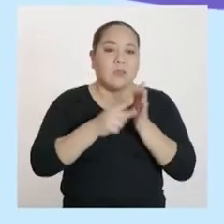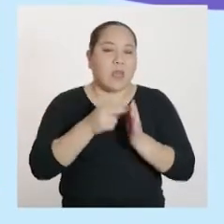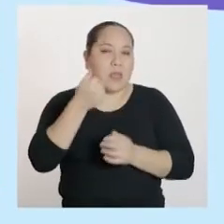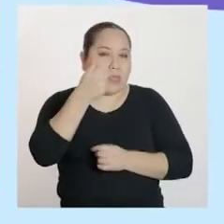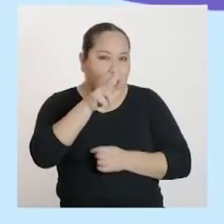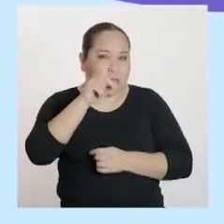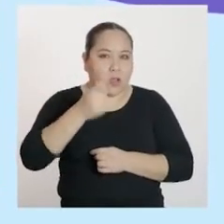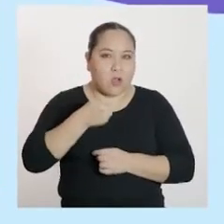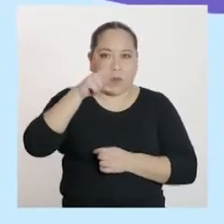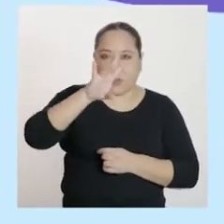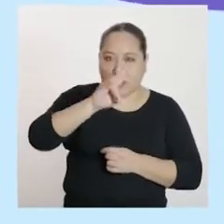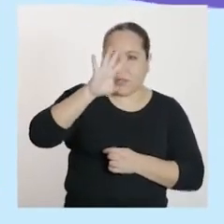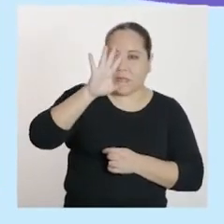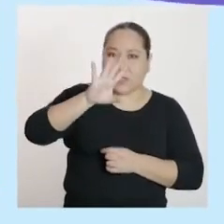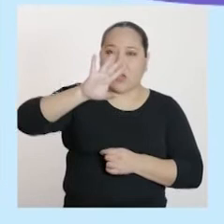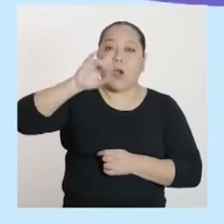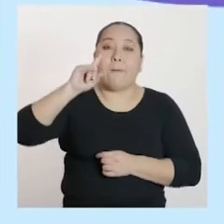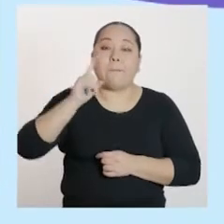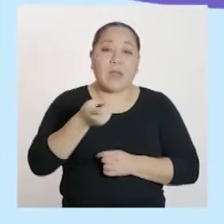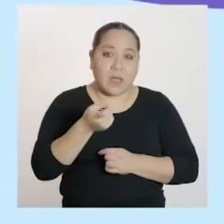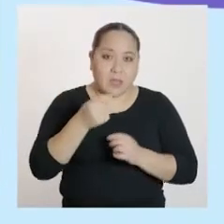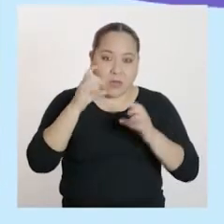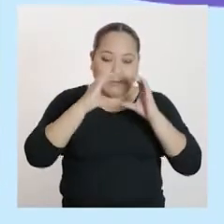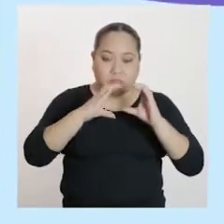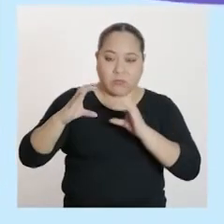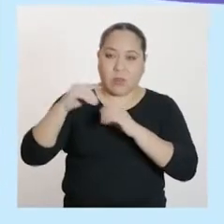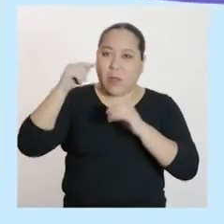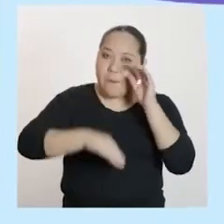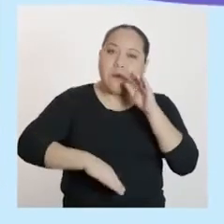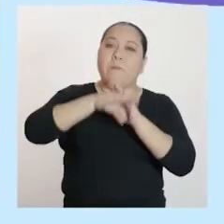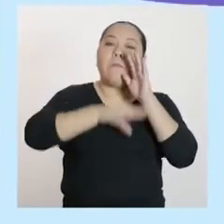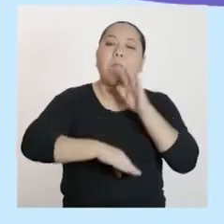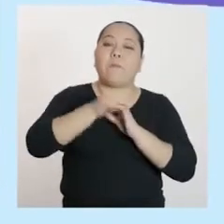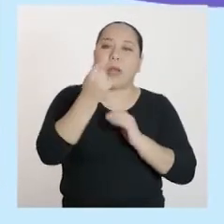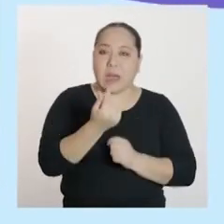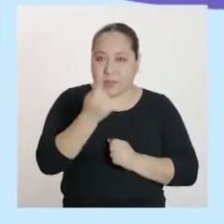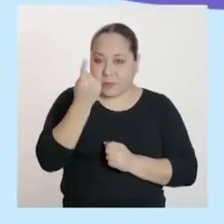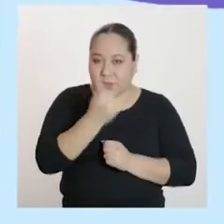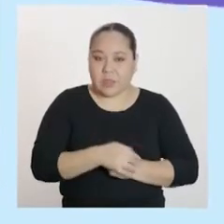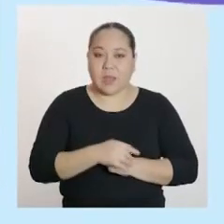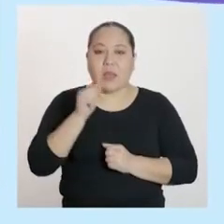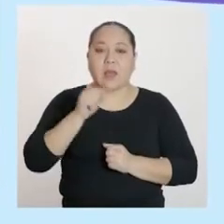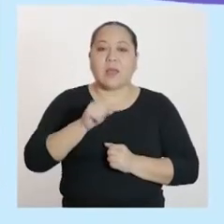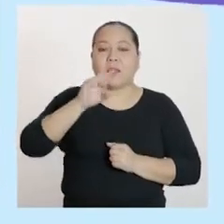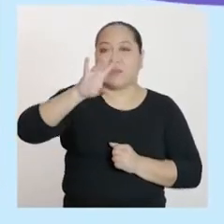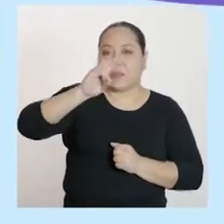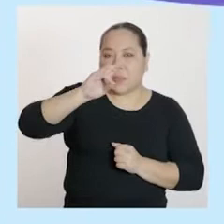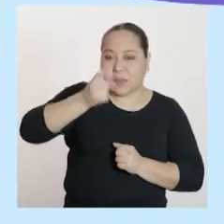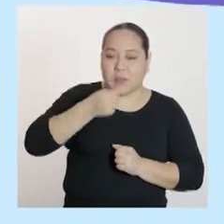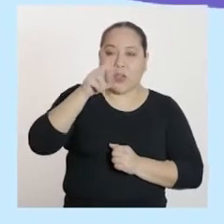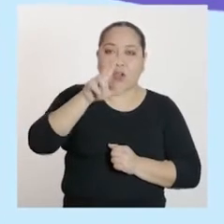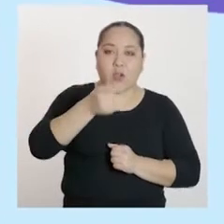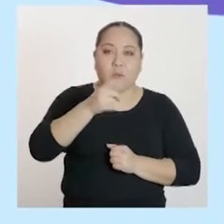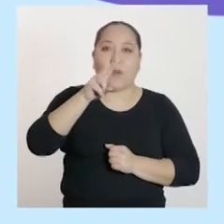,75 millares, obtendré un máximo ingreso de 7,031,25 soles en